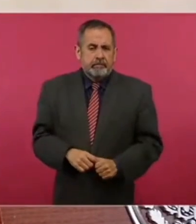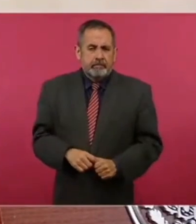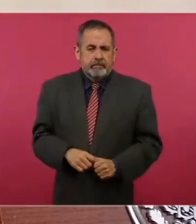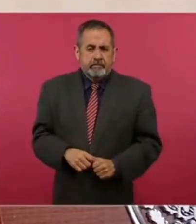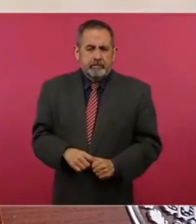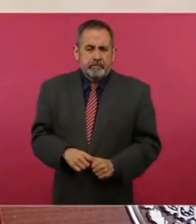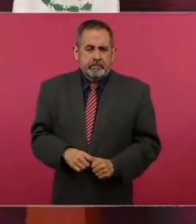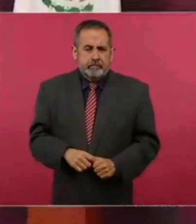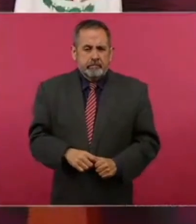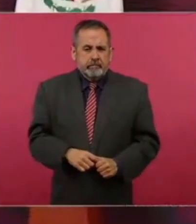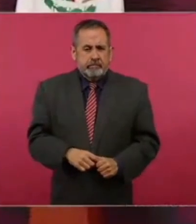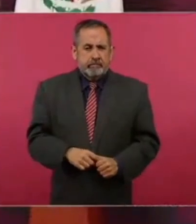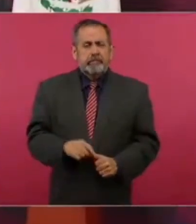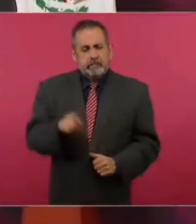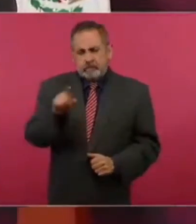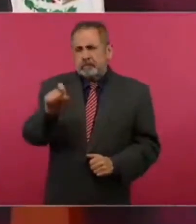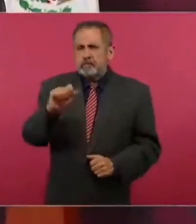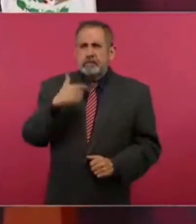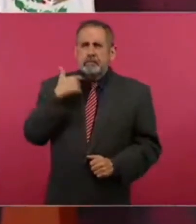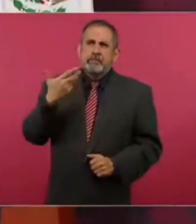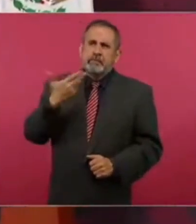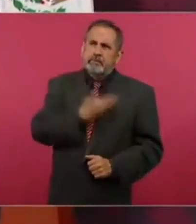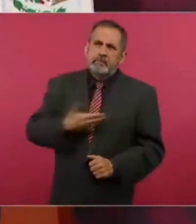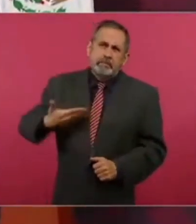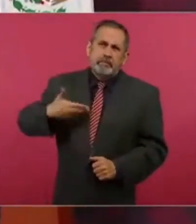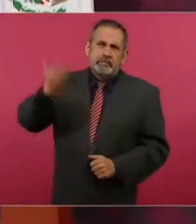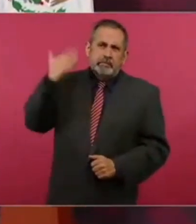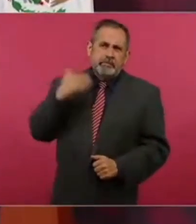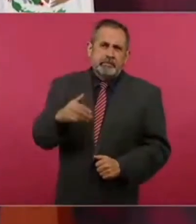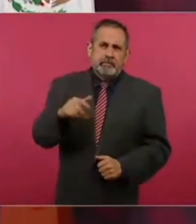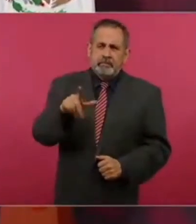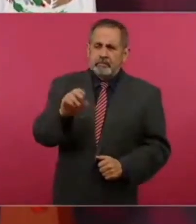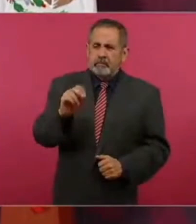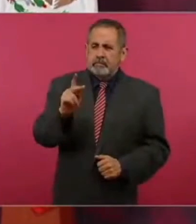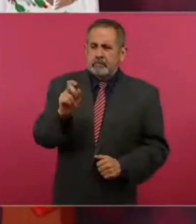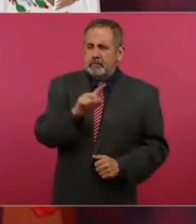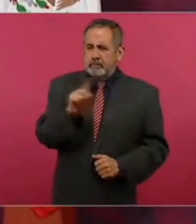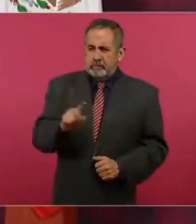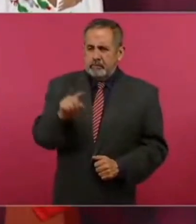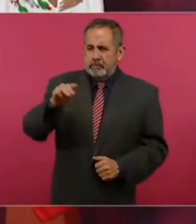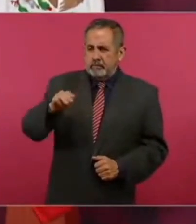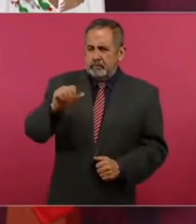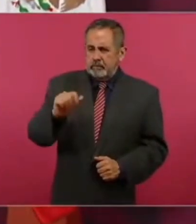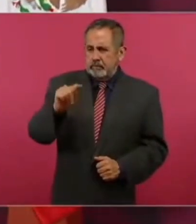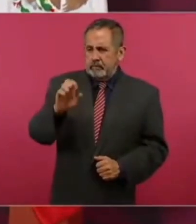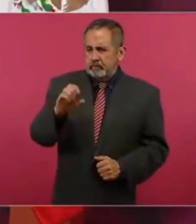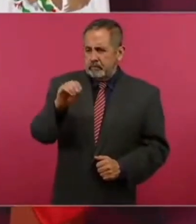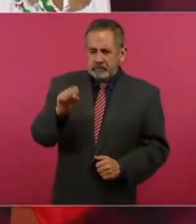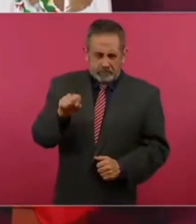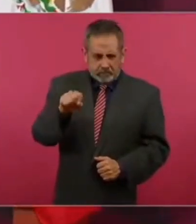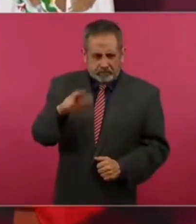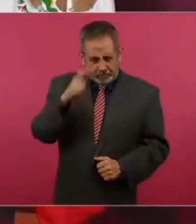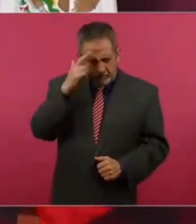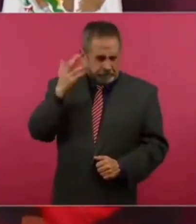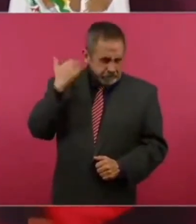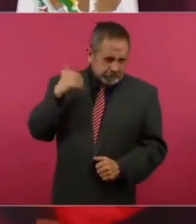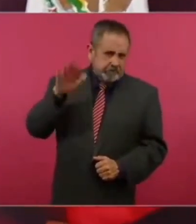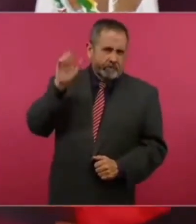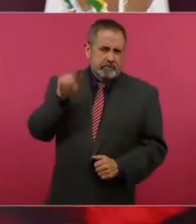Sí, el presidente López Mateos, 58,